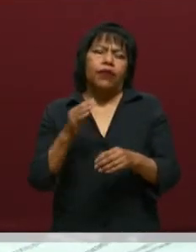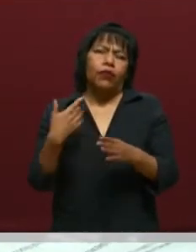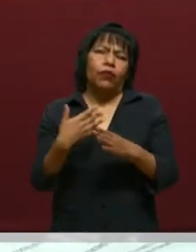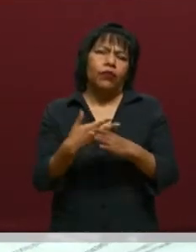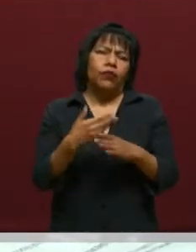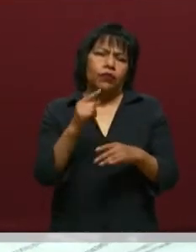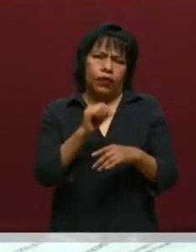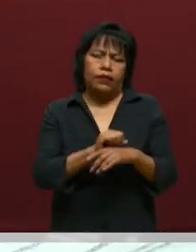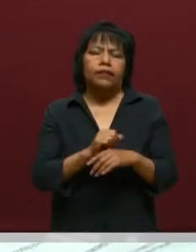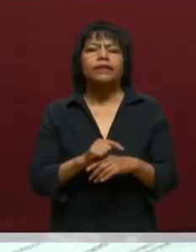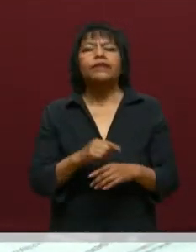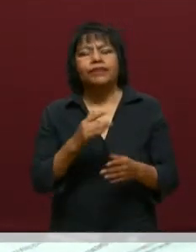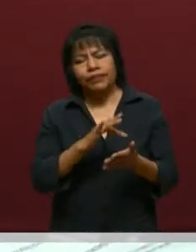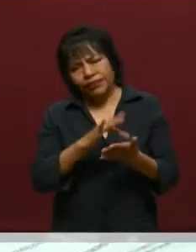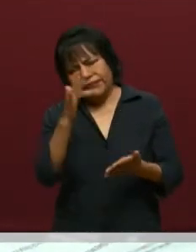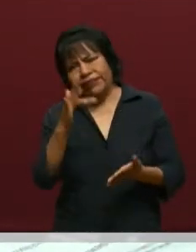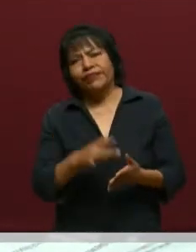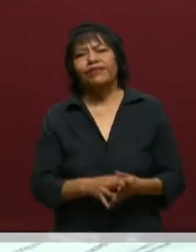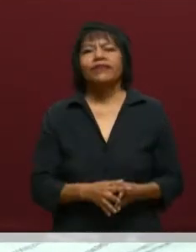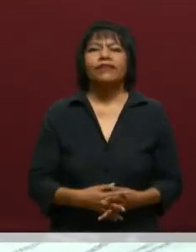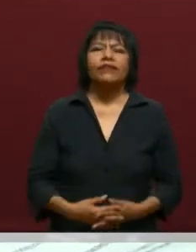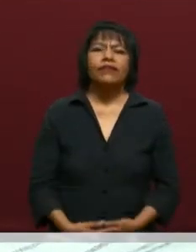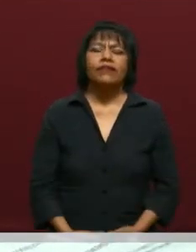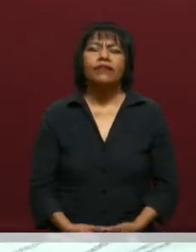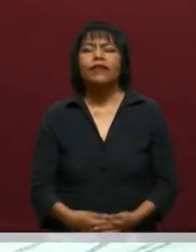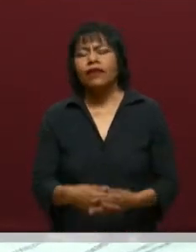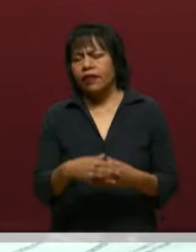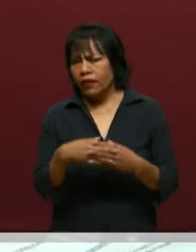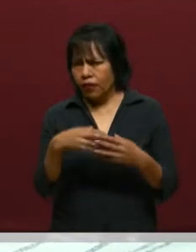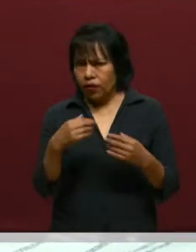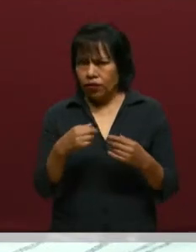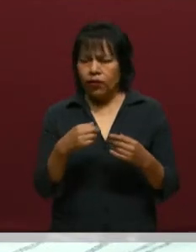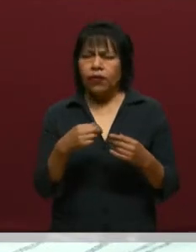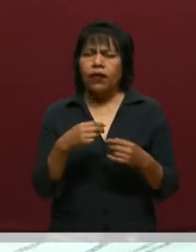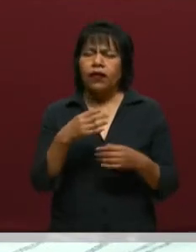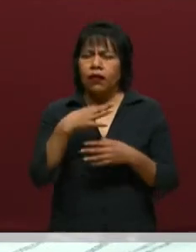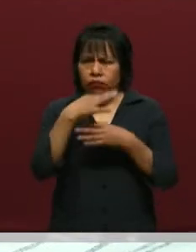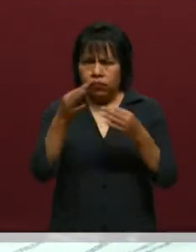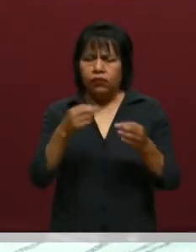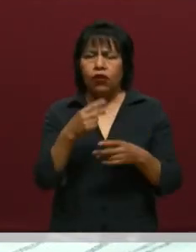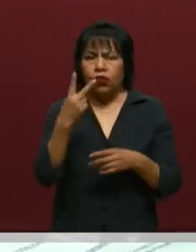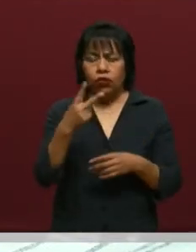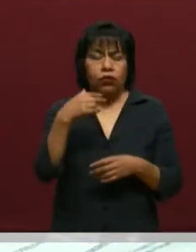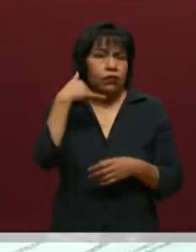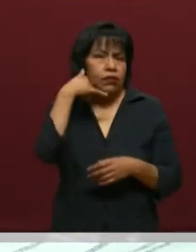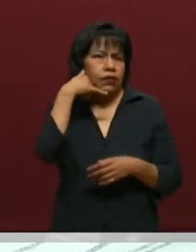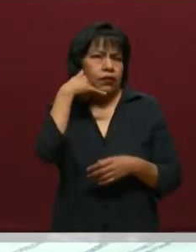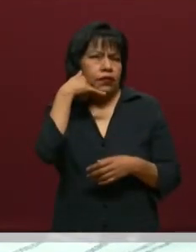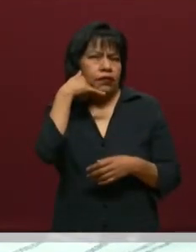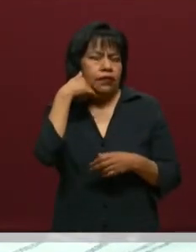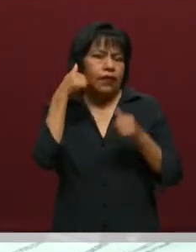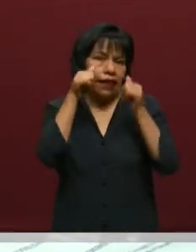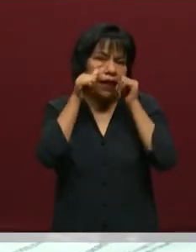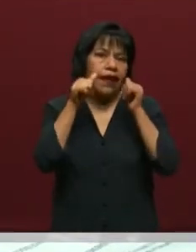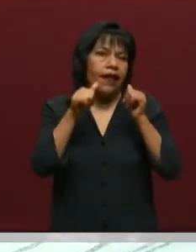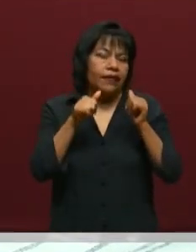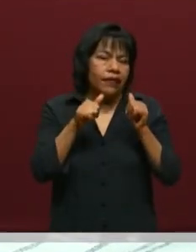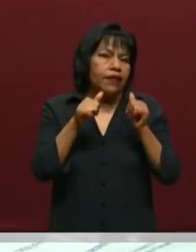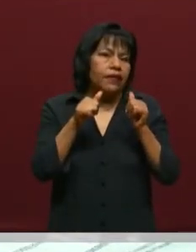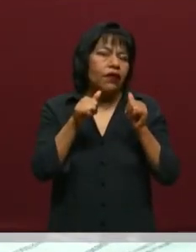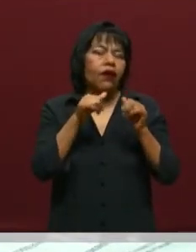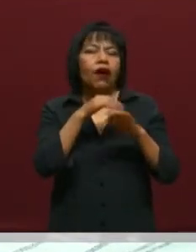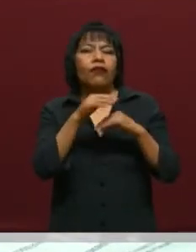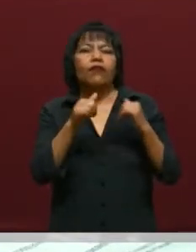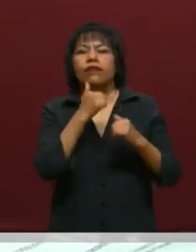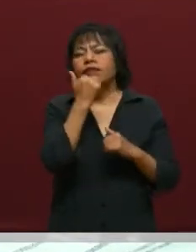programa. Muchísimas gracias, Alejandra. Por otro lado, les comento que existen dos líneas telefónicas de atención para